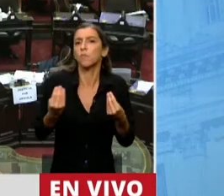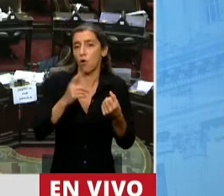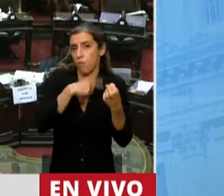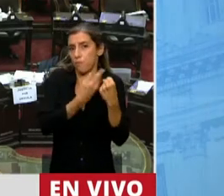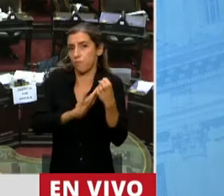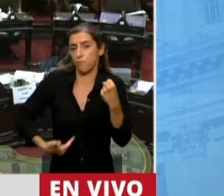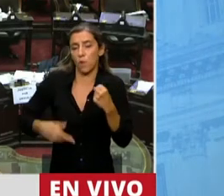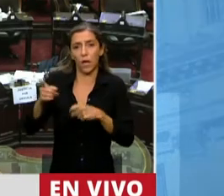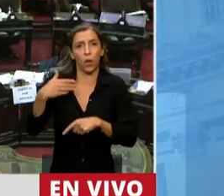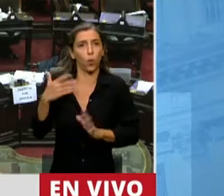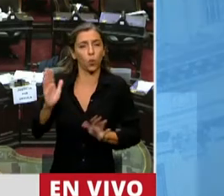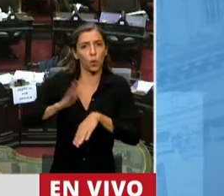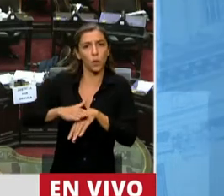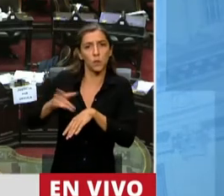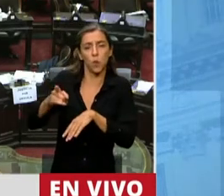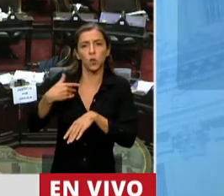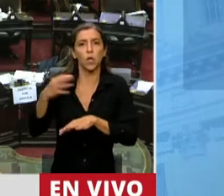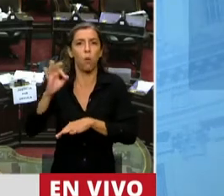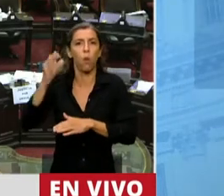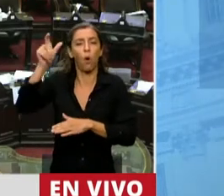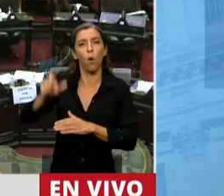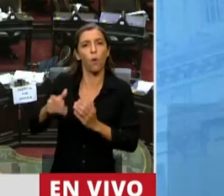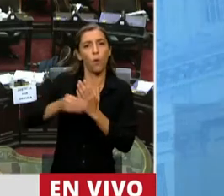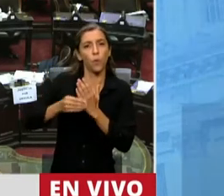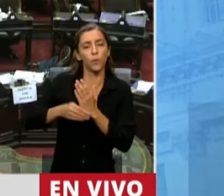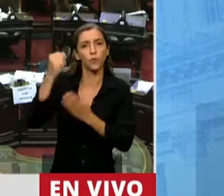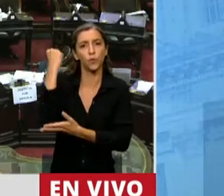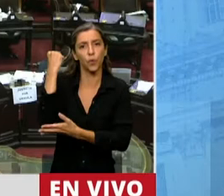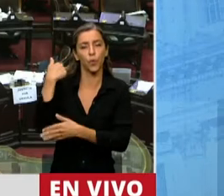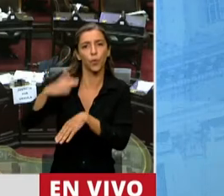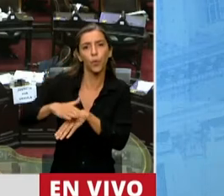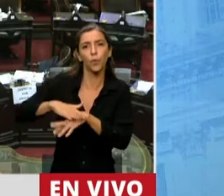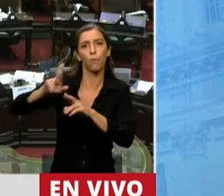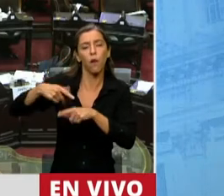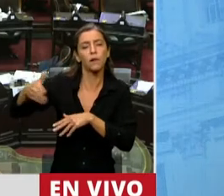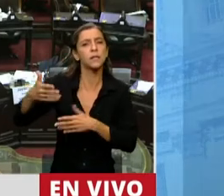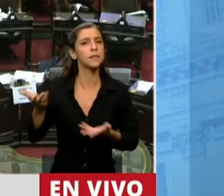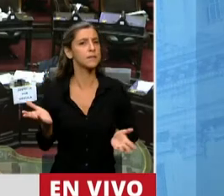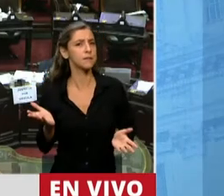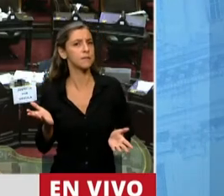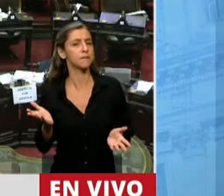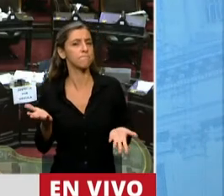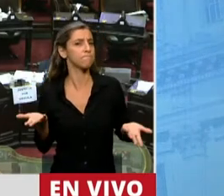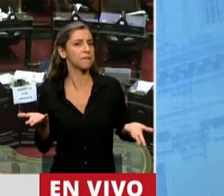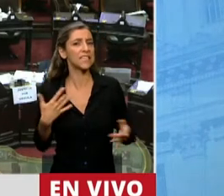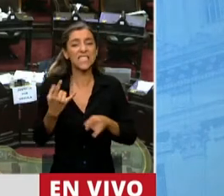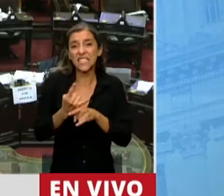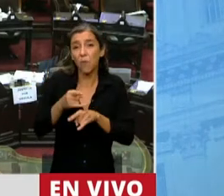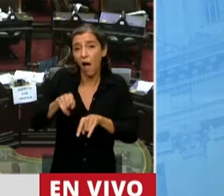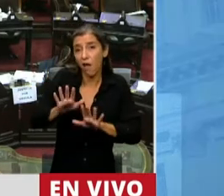los ministros de Economía que se fueron sucediendo, y es porque siempre estuvo signado por la grieta,